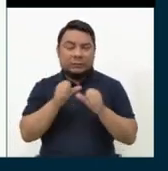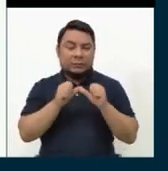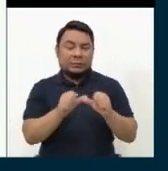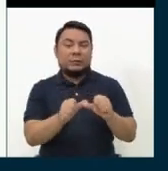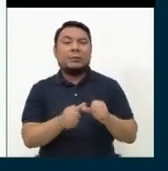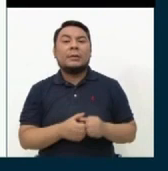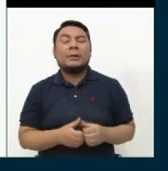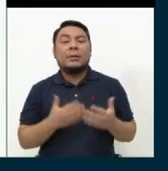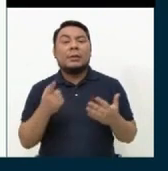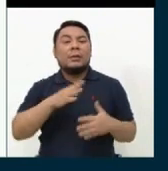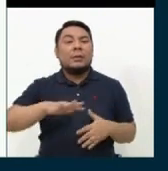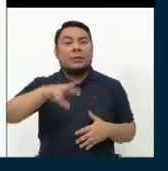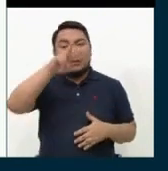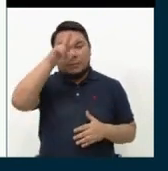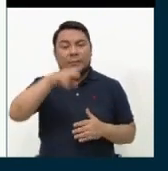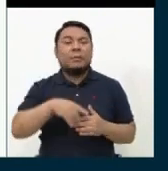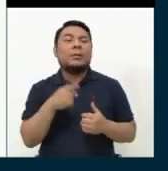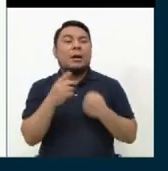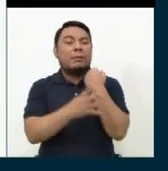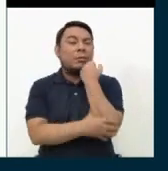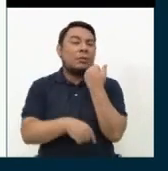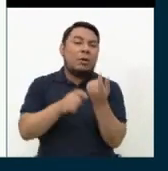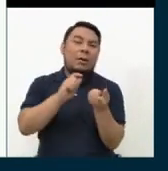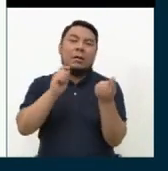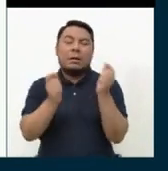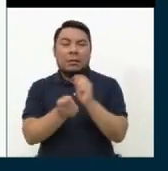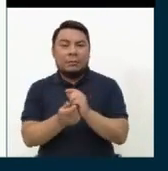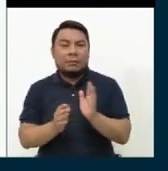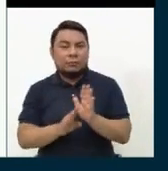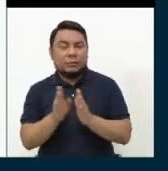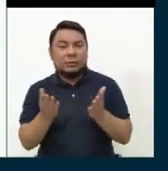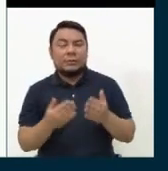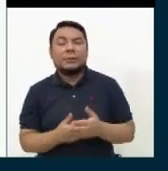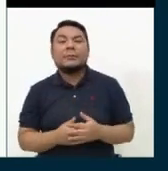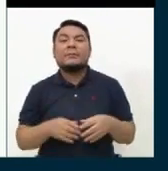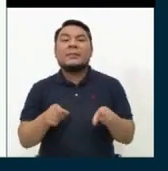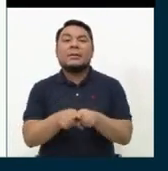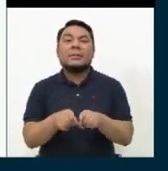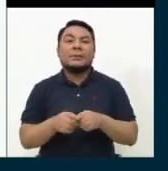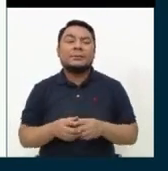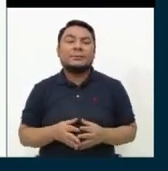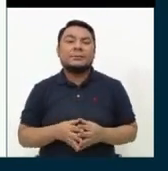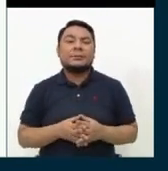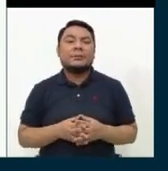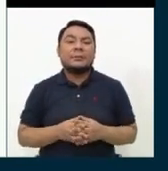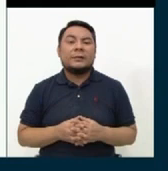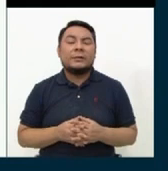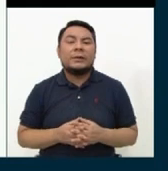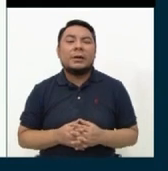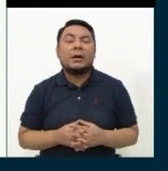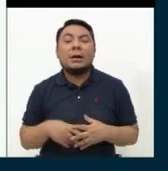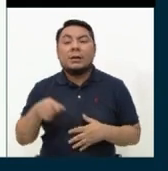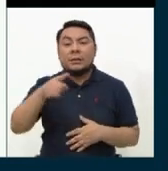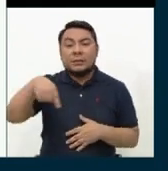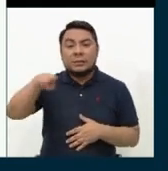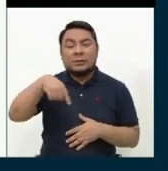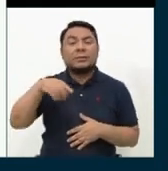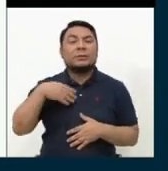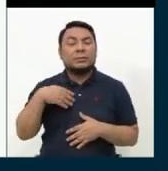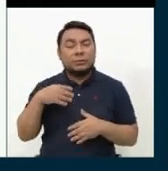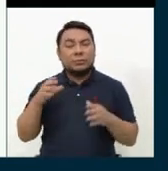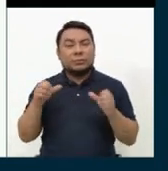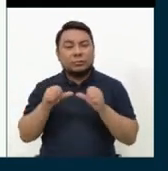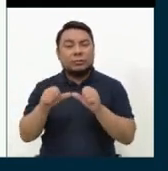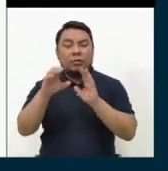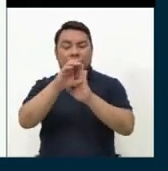el país salga de la pobreza. Asimismo, vamos a mantener la constitución del